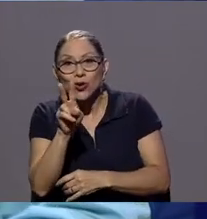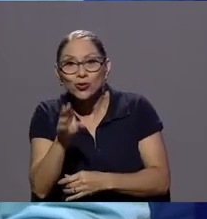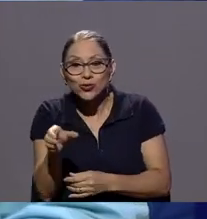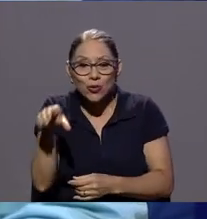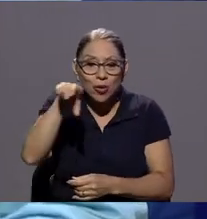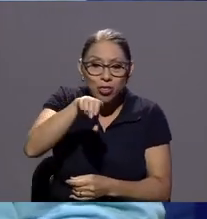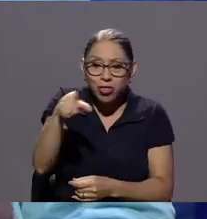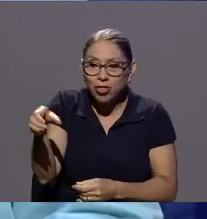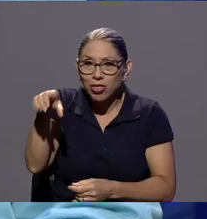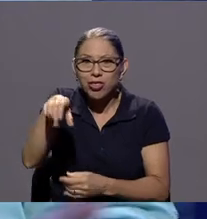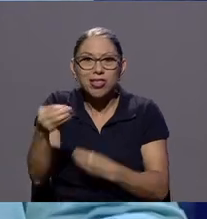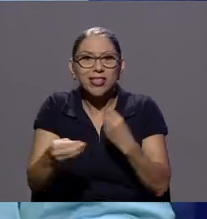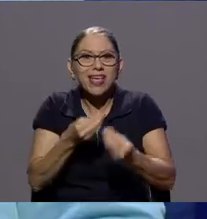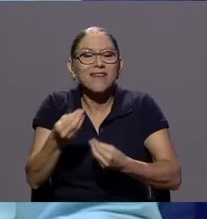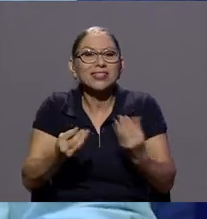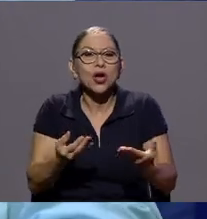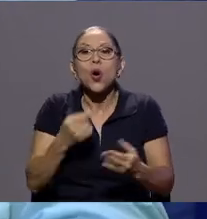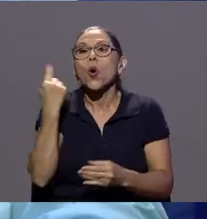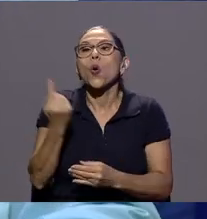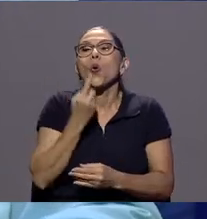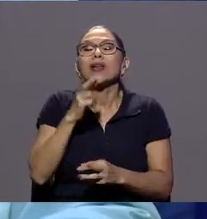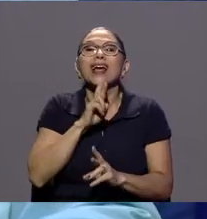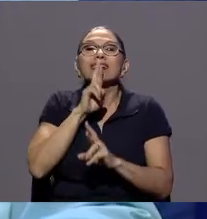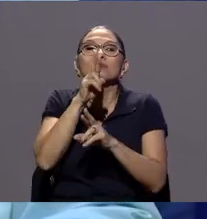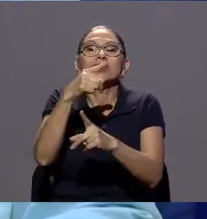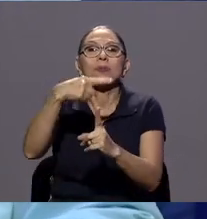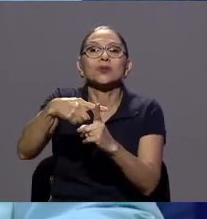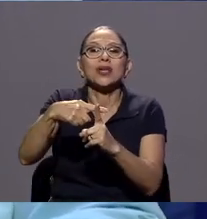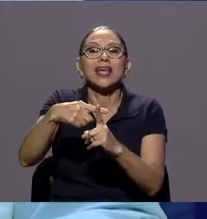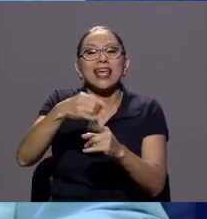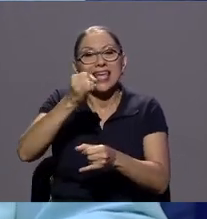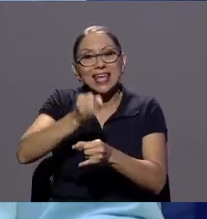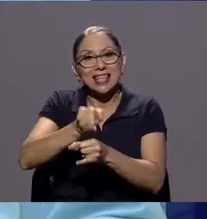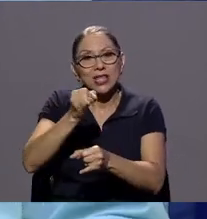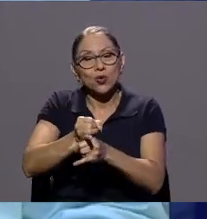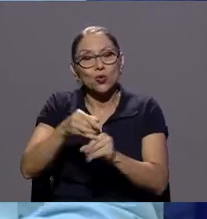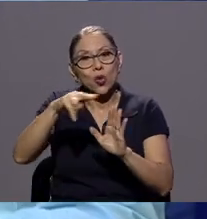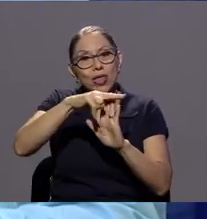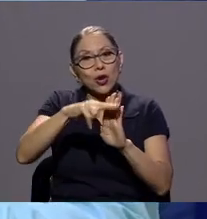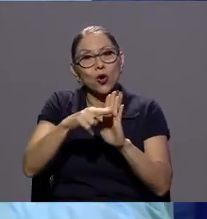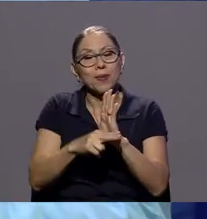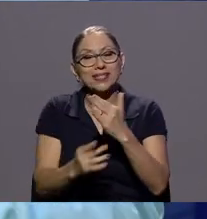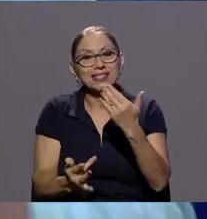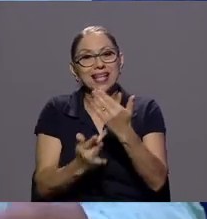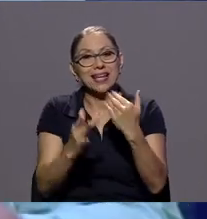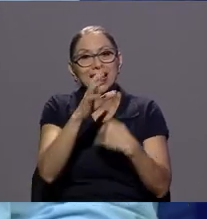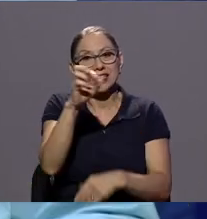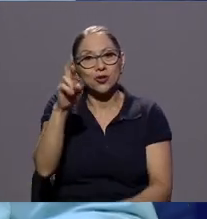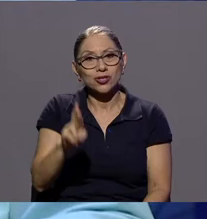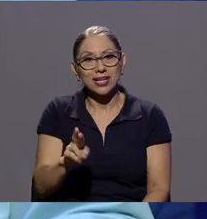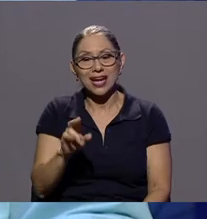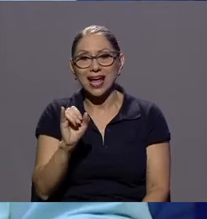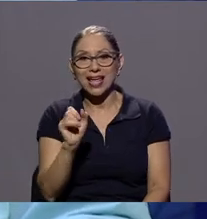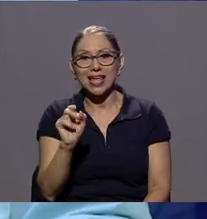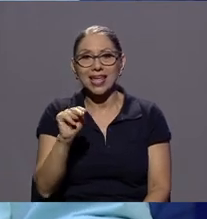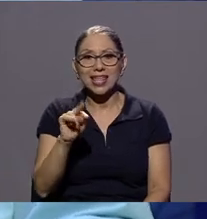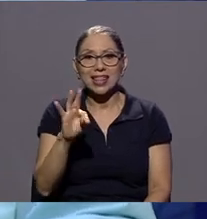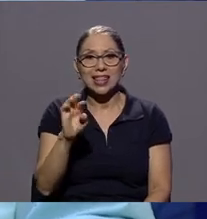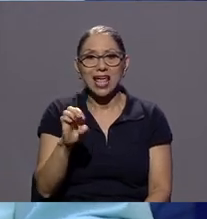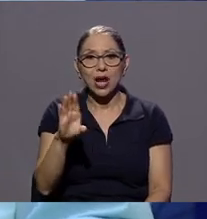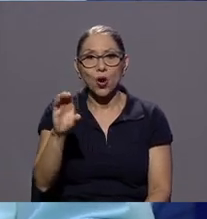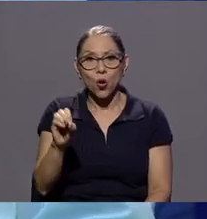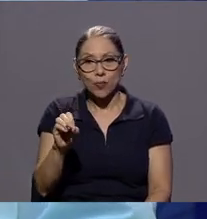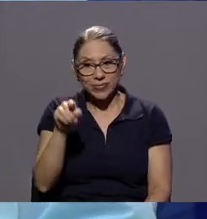respuesta positiva fue el instituto de normas técnicas de costa rica inteco en donde se están desarrollando y hemos desarrollado normas técnicas